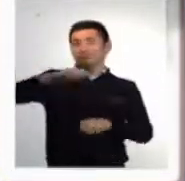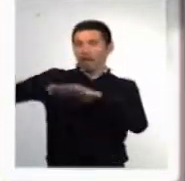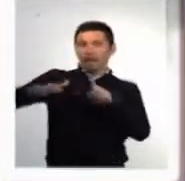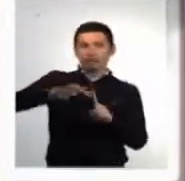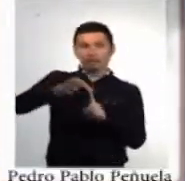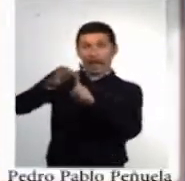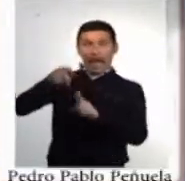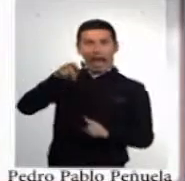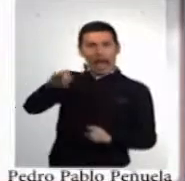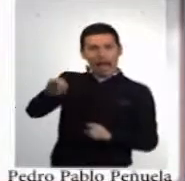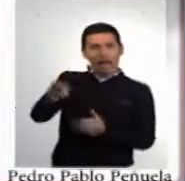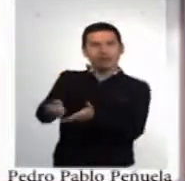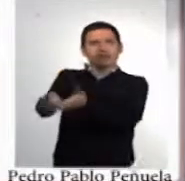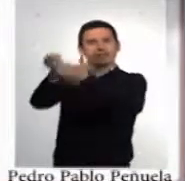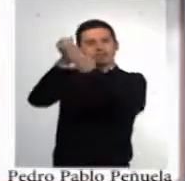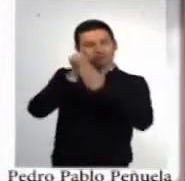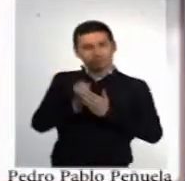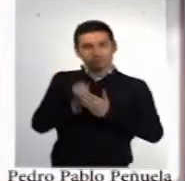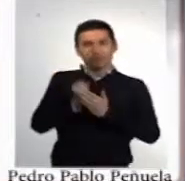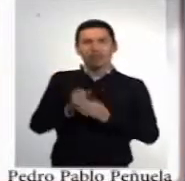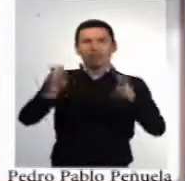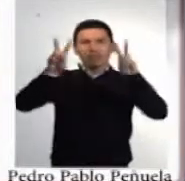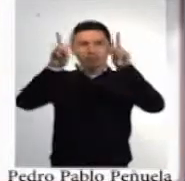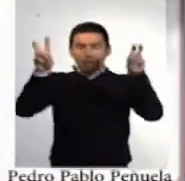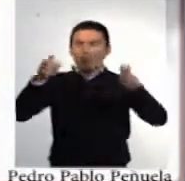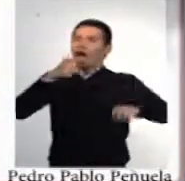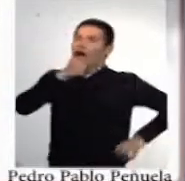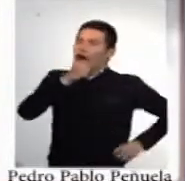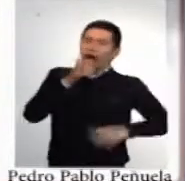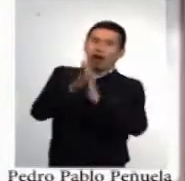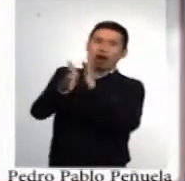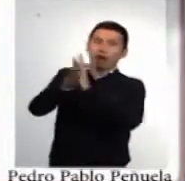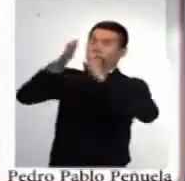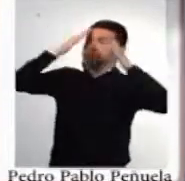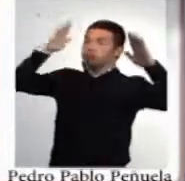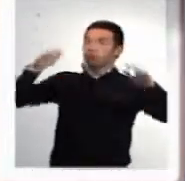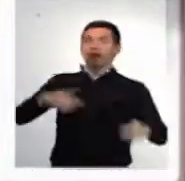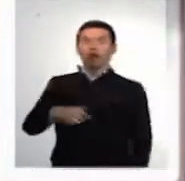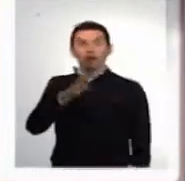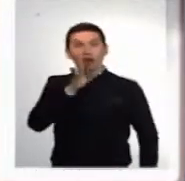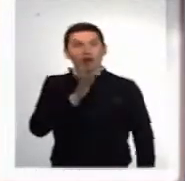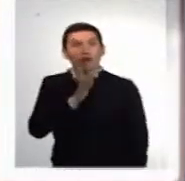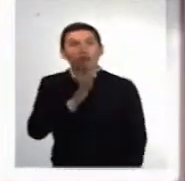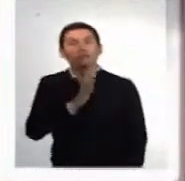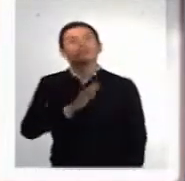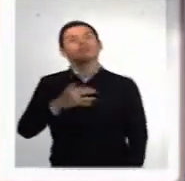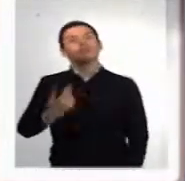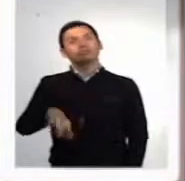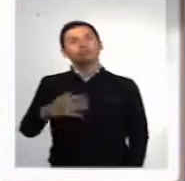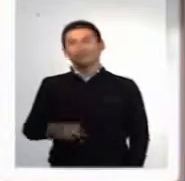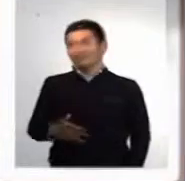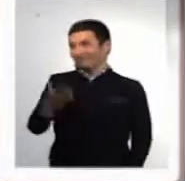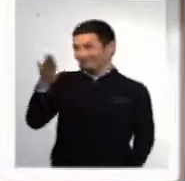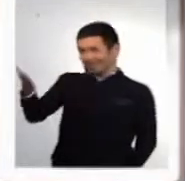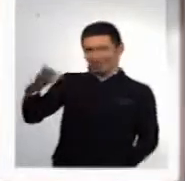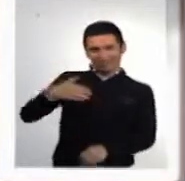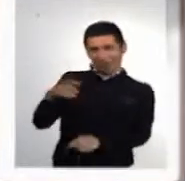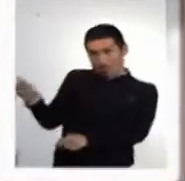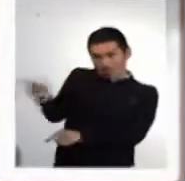ellos nos van a ayudar a desarrollar todos los temas que tenemos que son fascinantes. Por eso, he mandado a Lorena